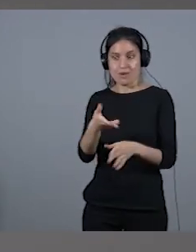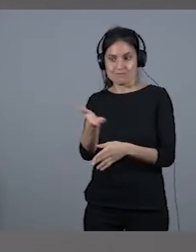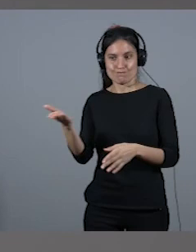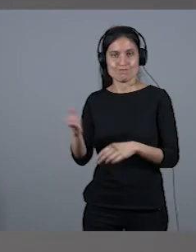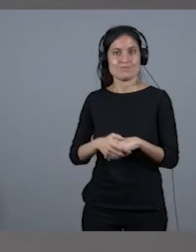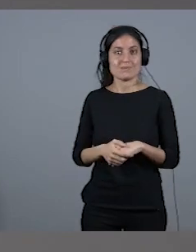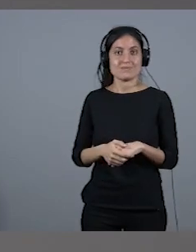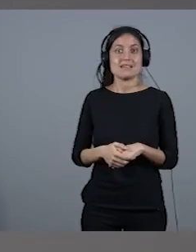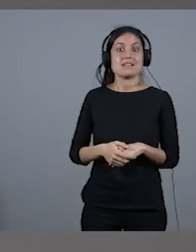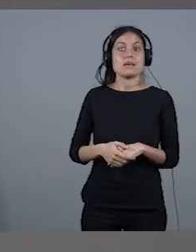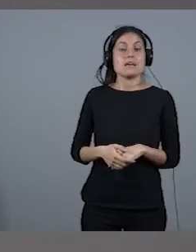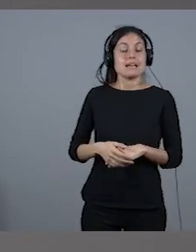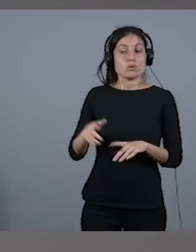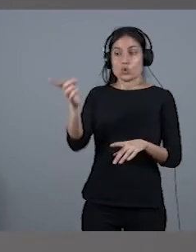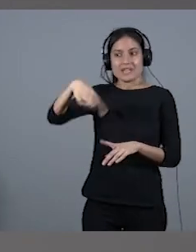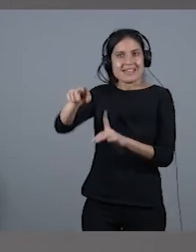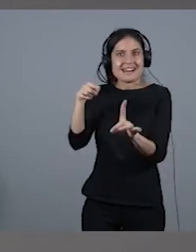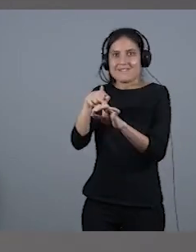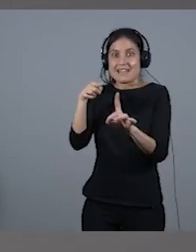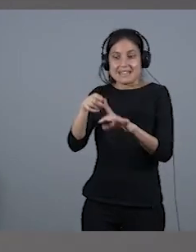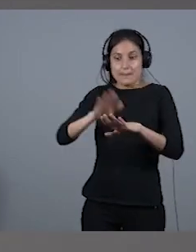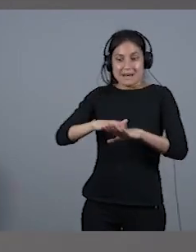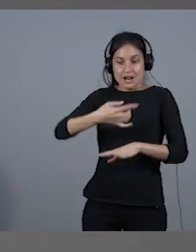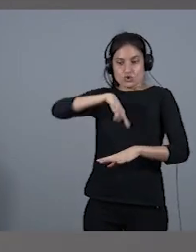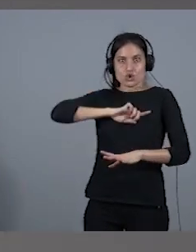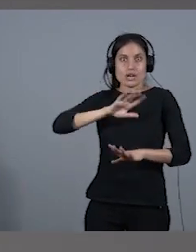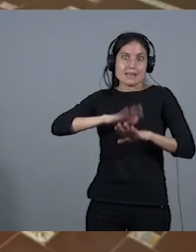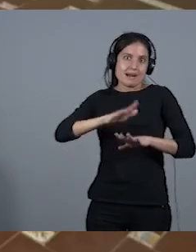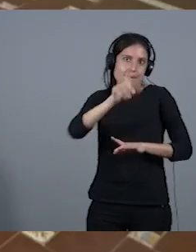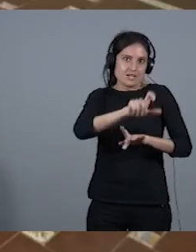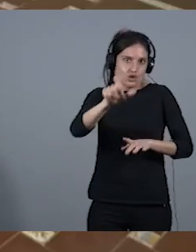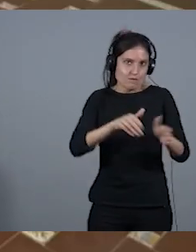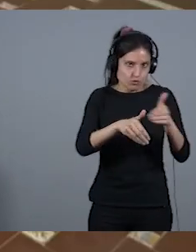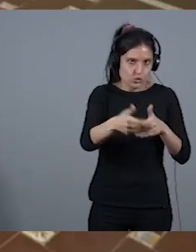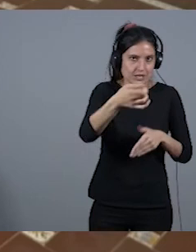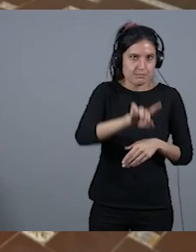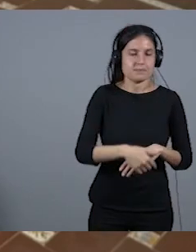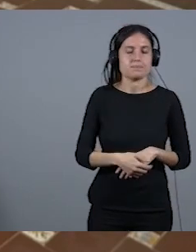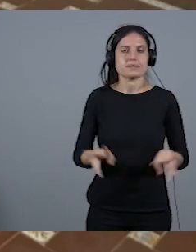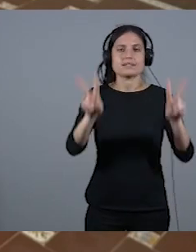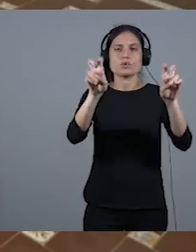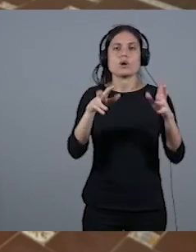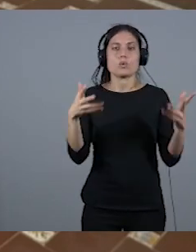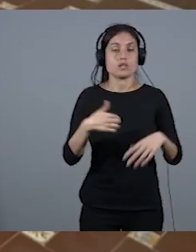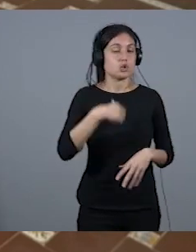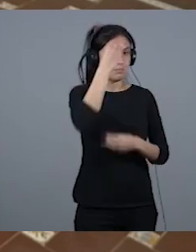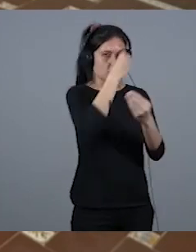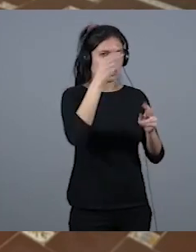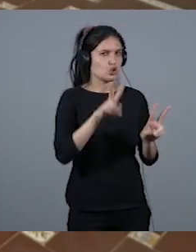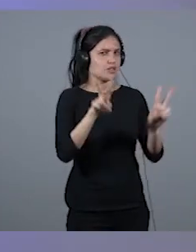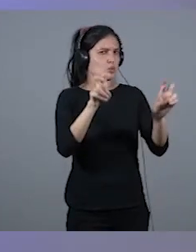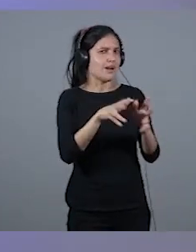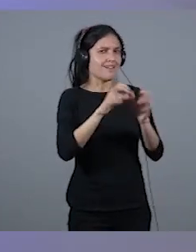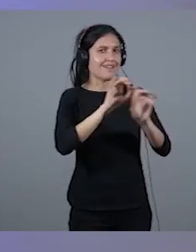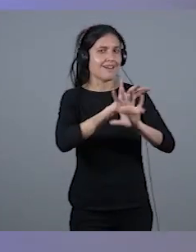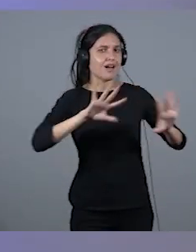venir, esperemos. ¿Qué titular le pondrían a la situación actual de la mujer en el periodismo? Pues yo creo que el titular más claro es El